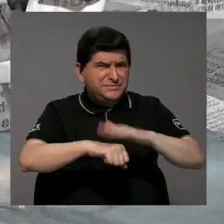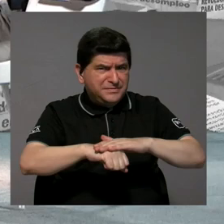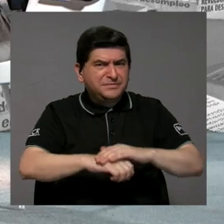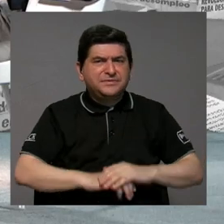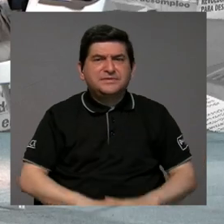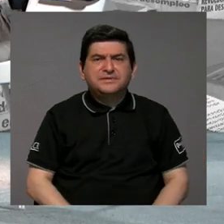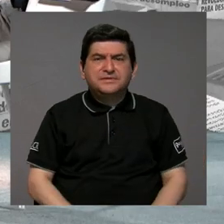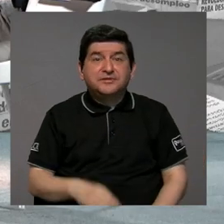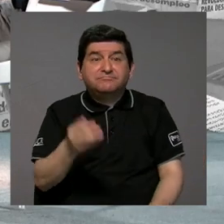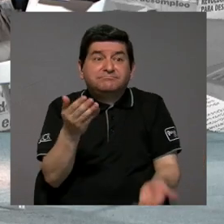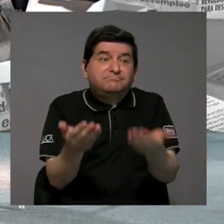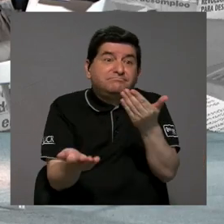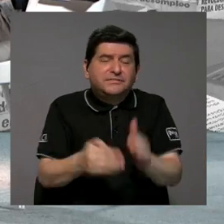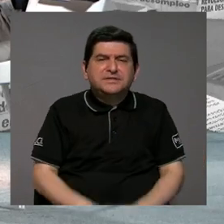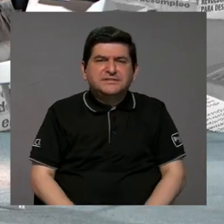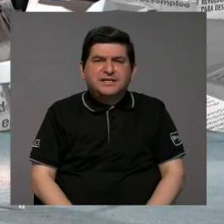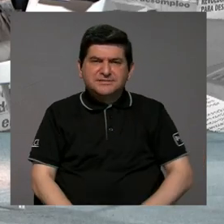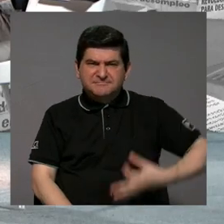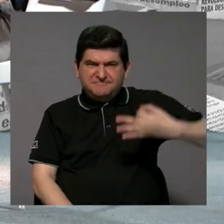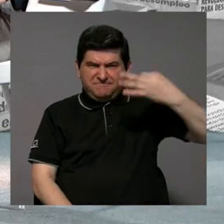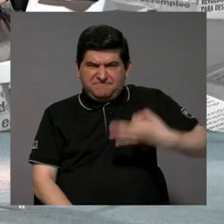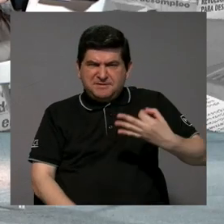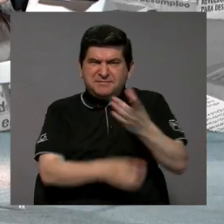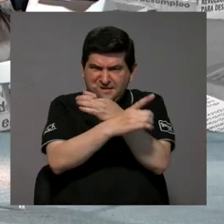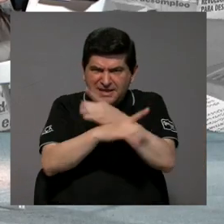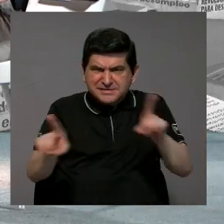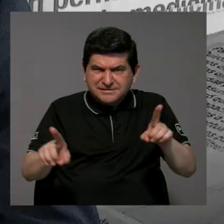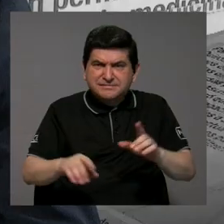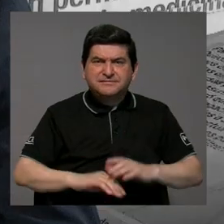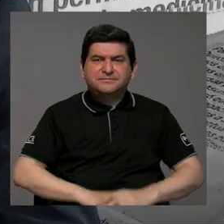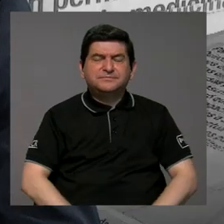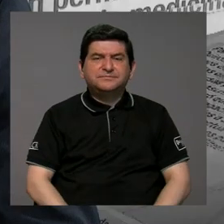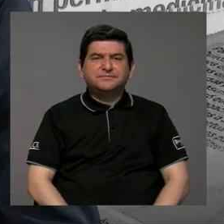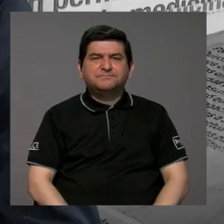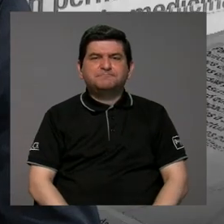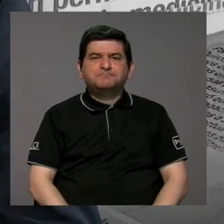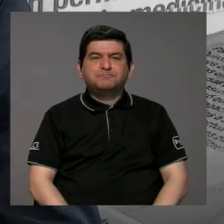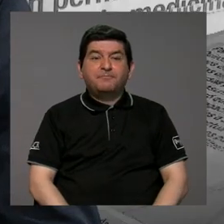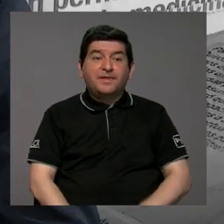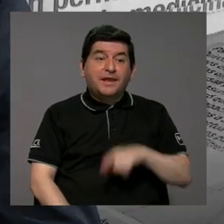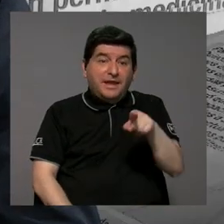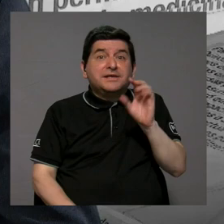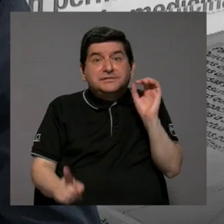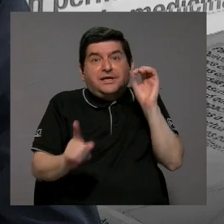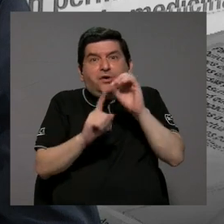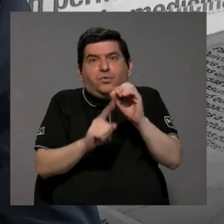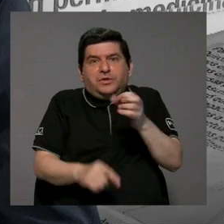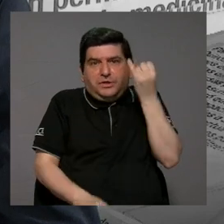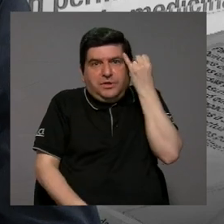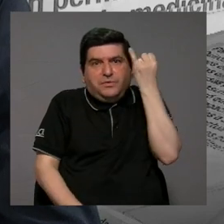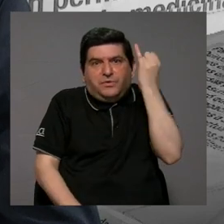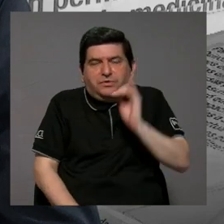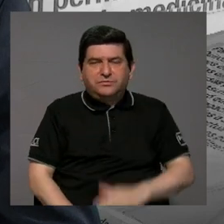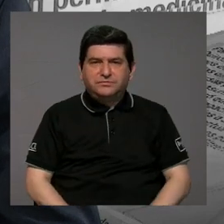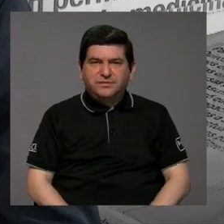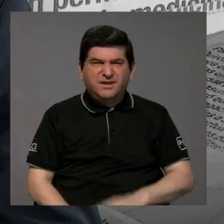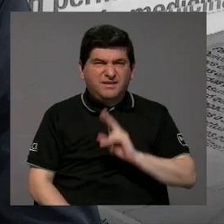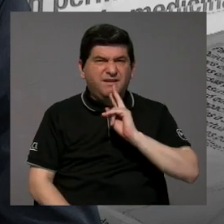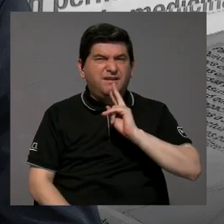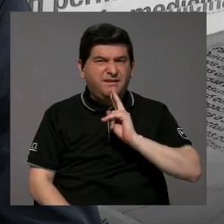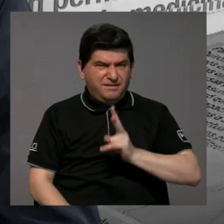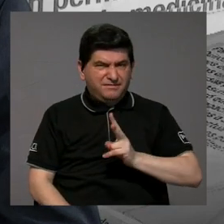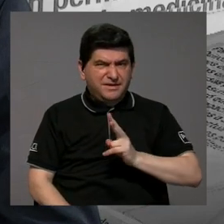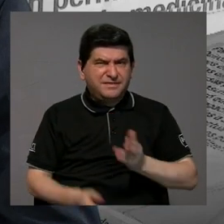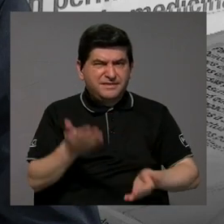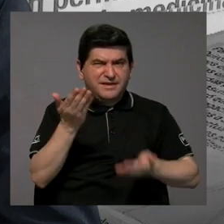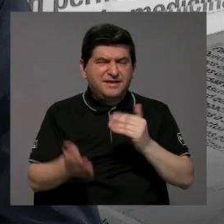afianzar esa democracia? Ese sería el objetivo. Lo cierto es que